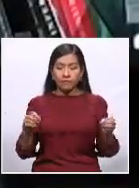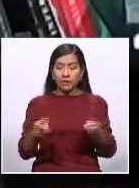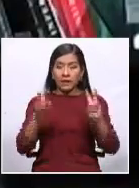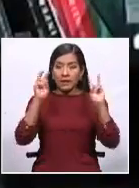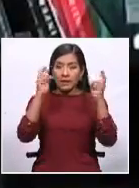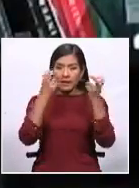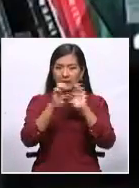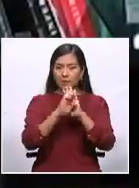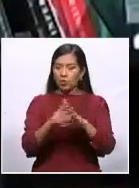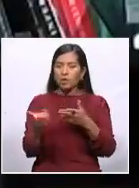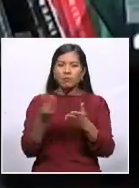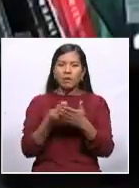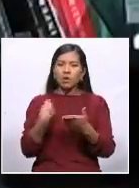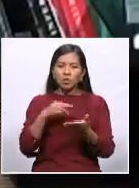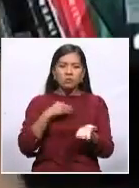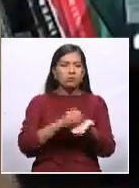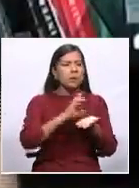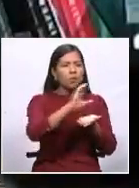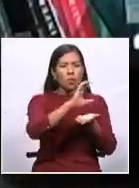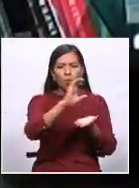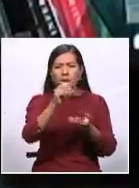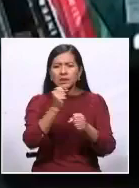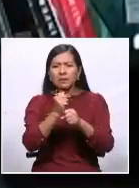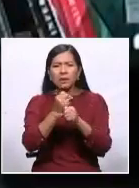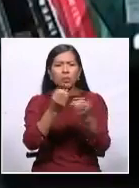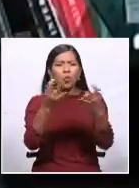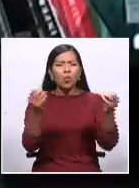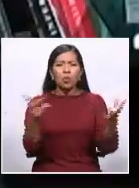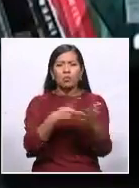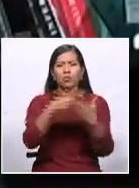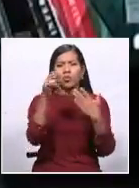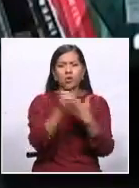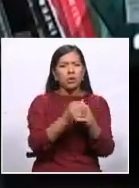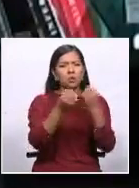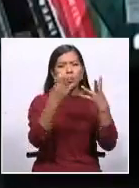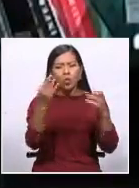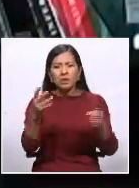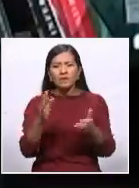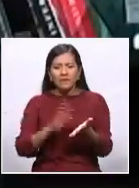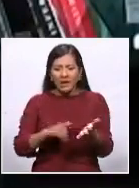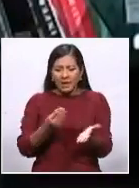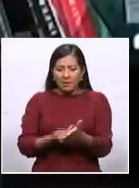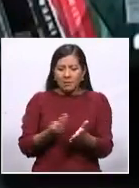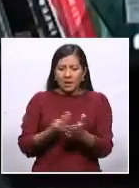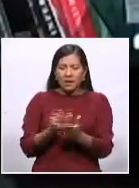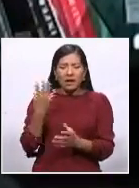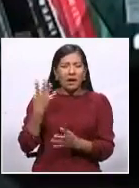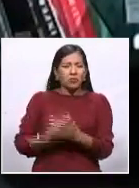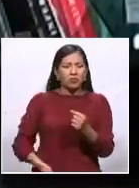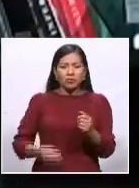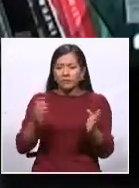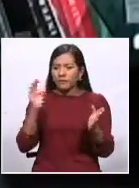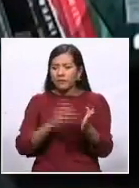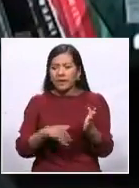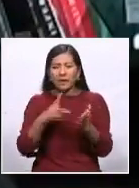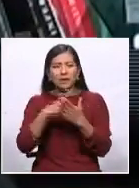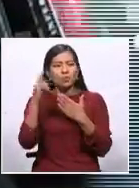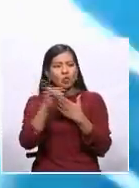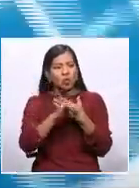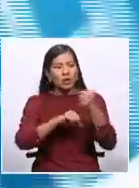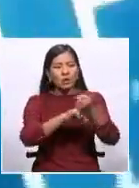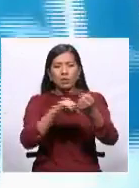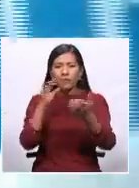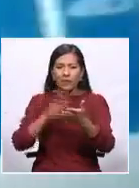de que están invirtiendo mucho, de que hay muchos proyectos que están rezagados y que les falta plata para concluir esos proyectos,